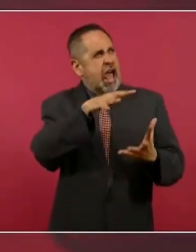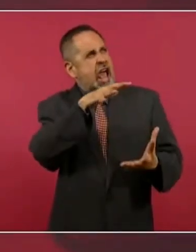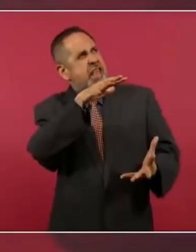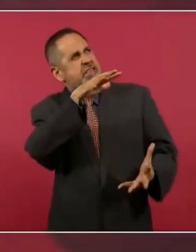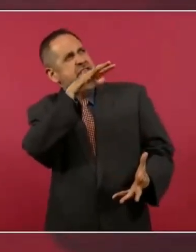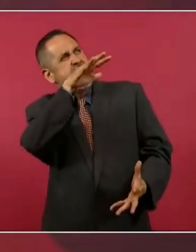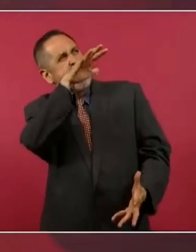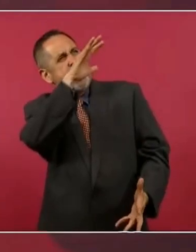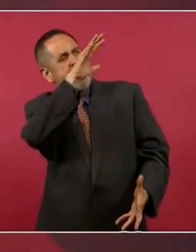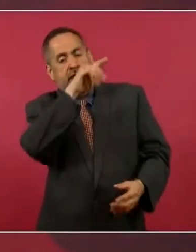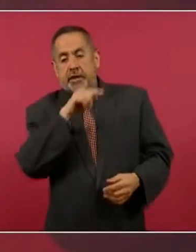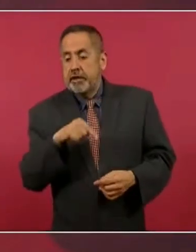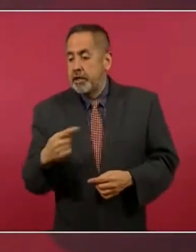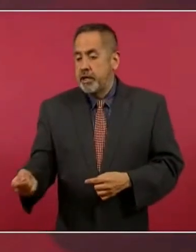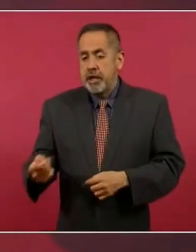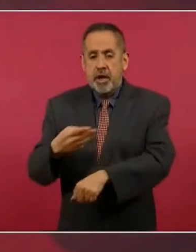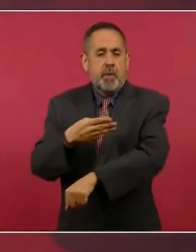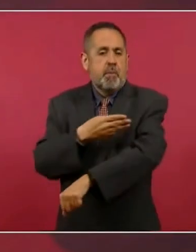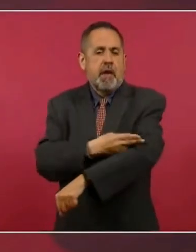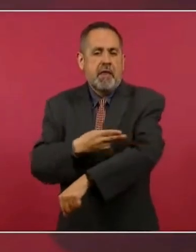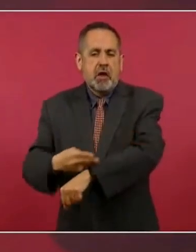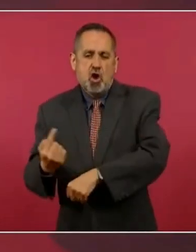y a Madero como pigme